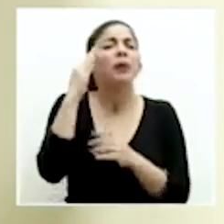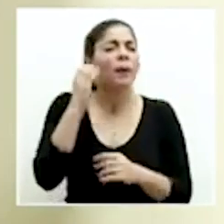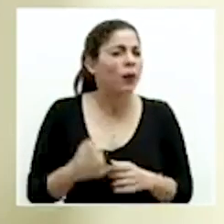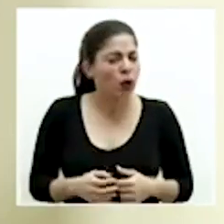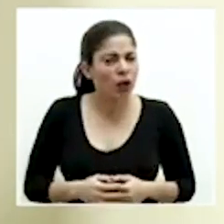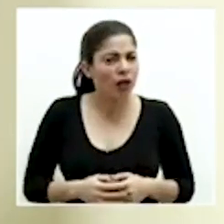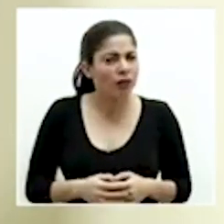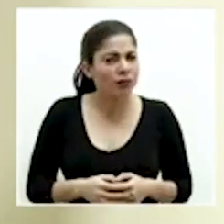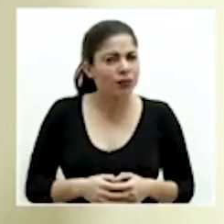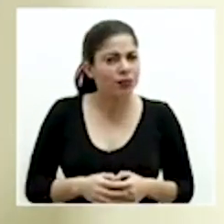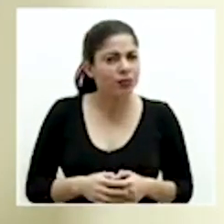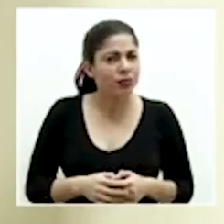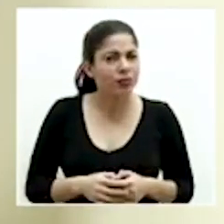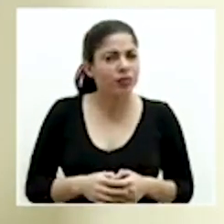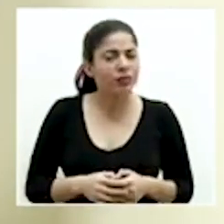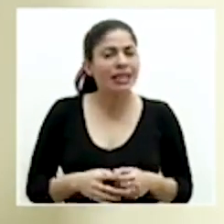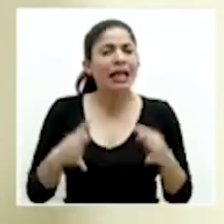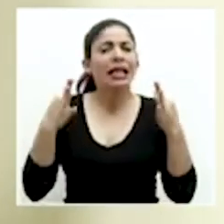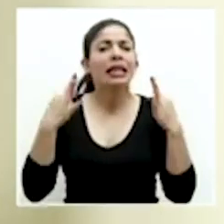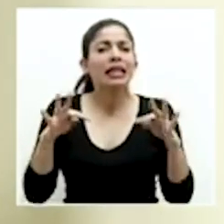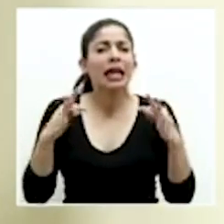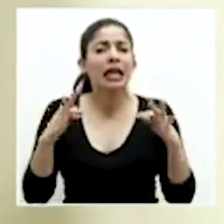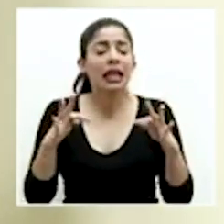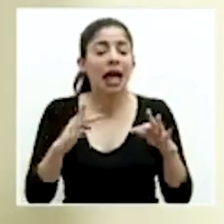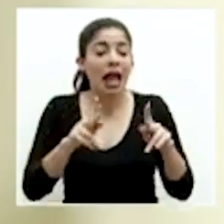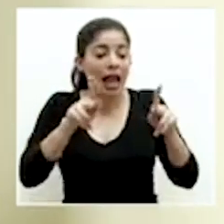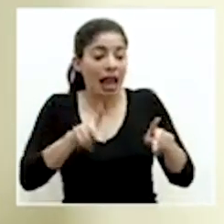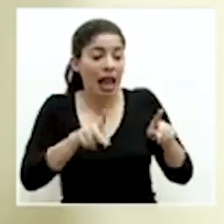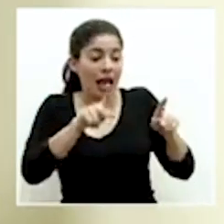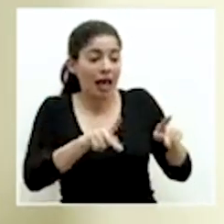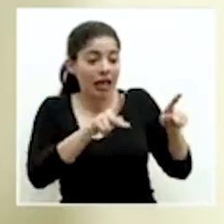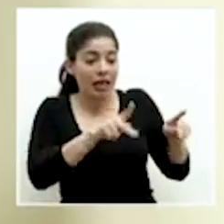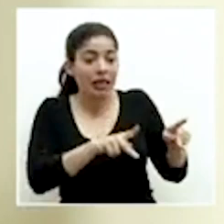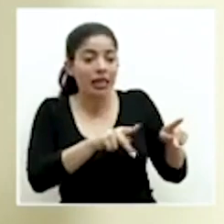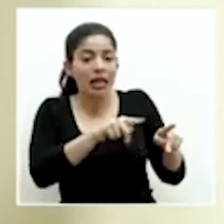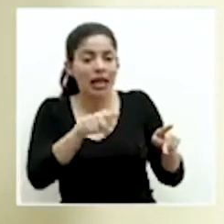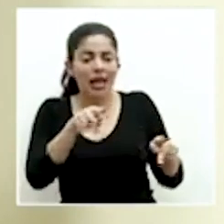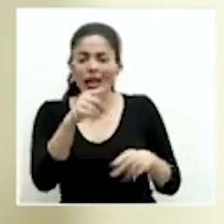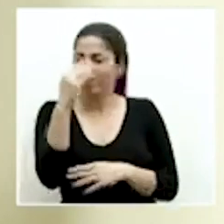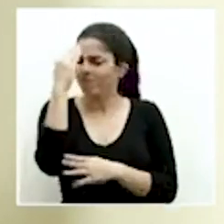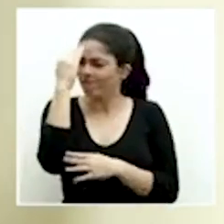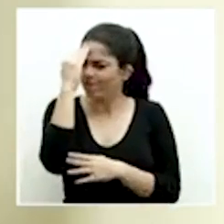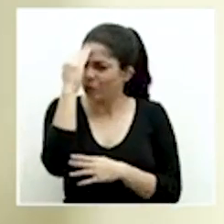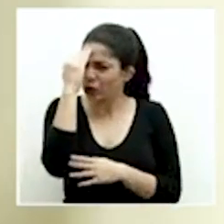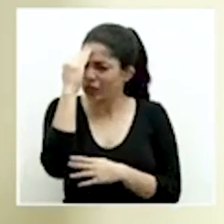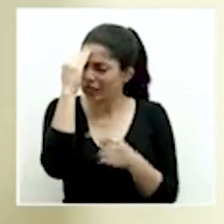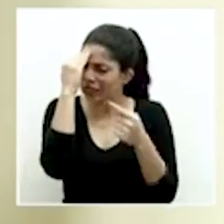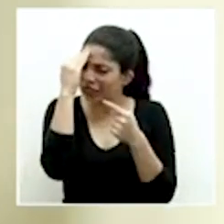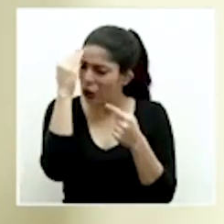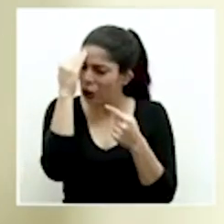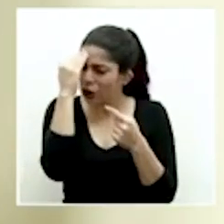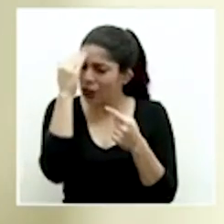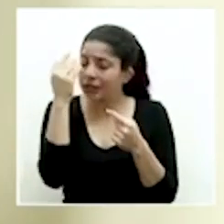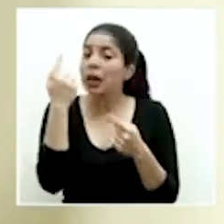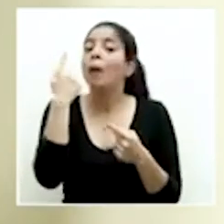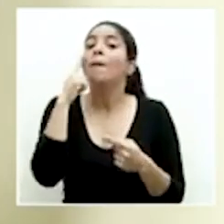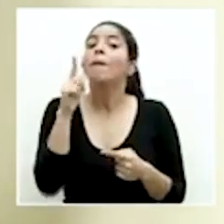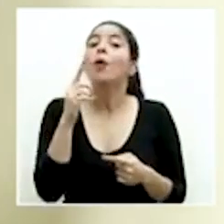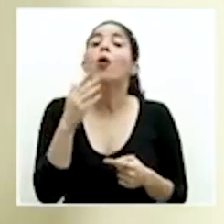tratamos de que la gente haga conciencia por las buenas,